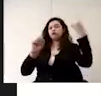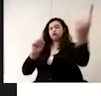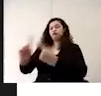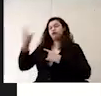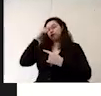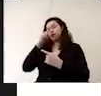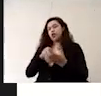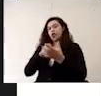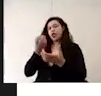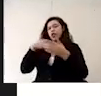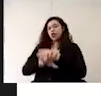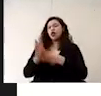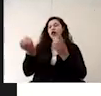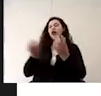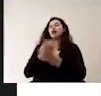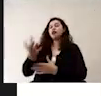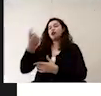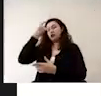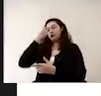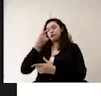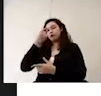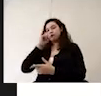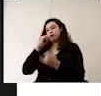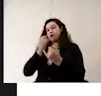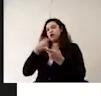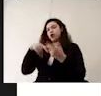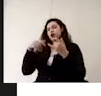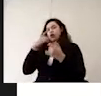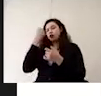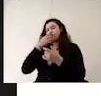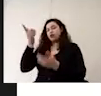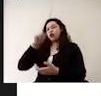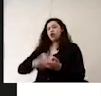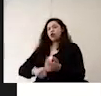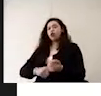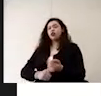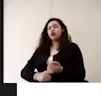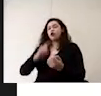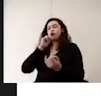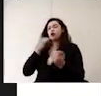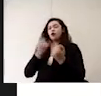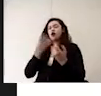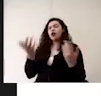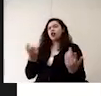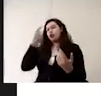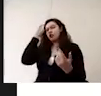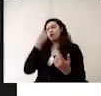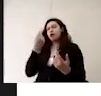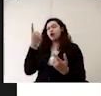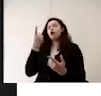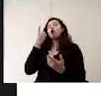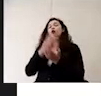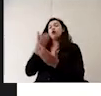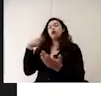como en la salida dentro de la instalación y se debe habilitar un solo sentido